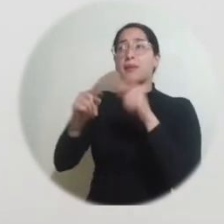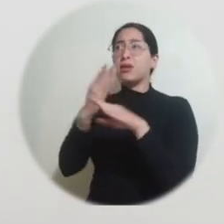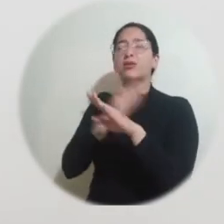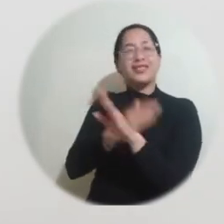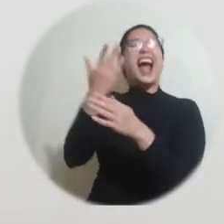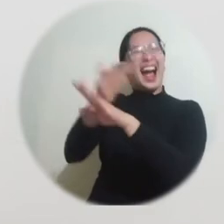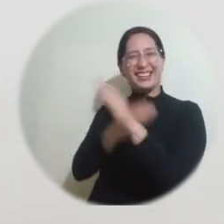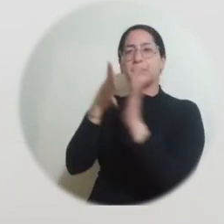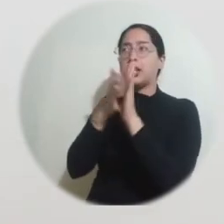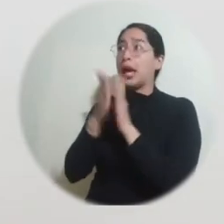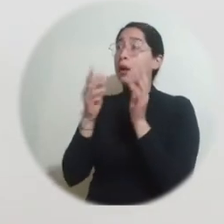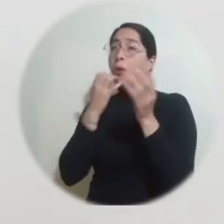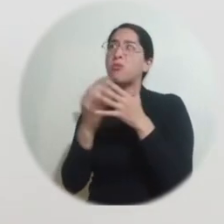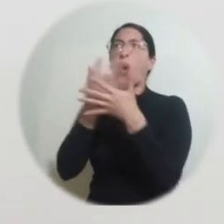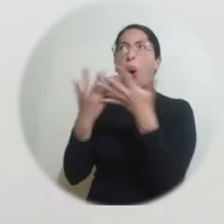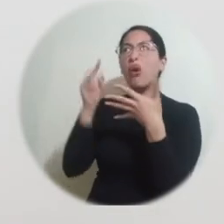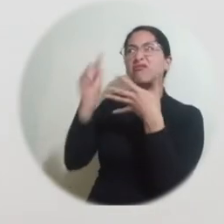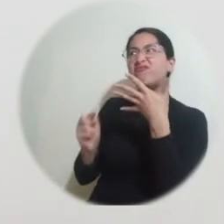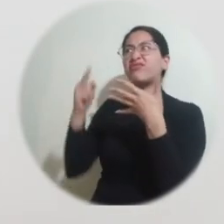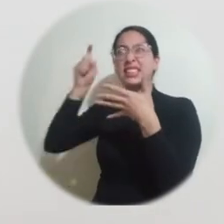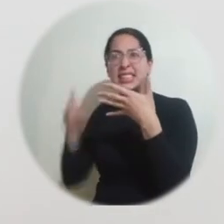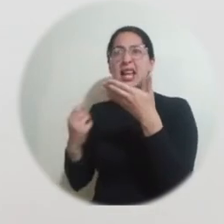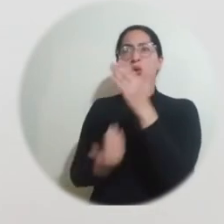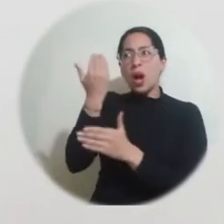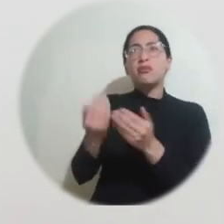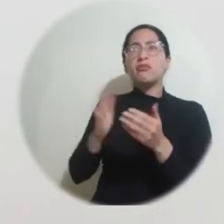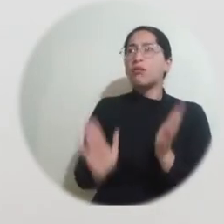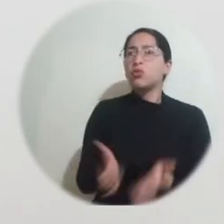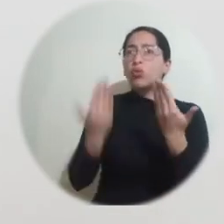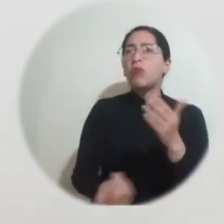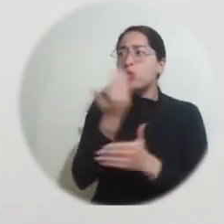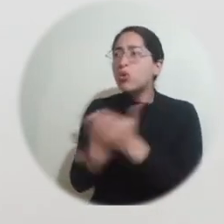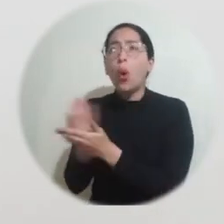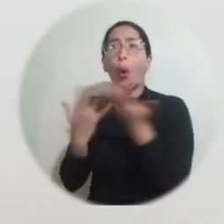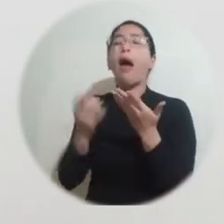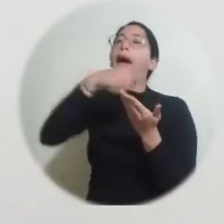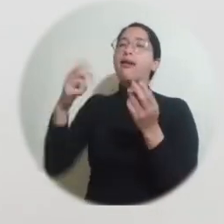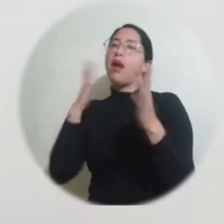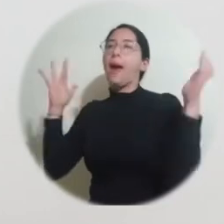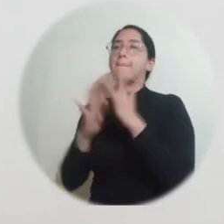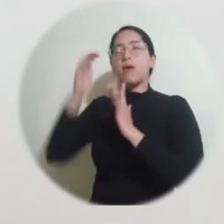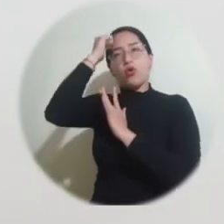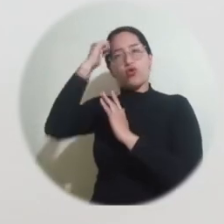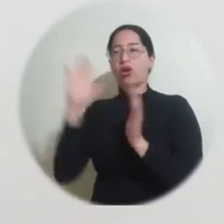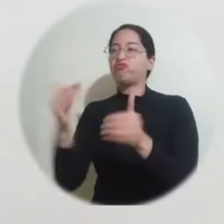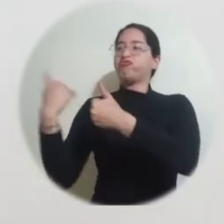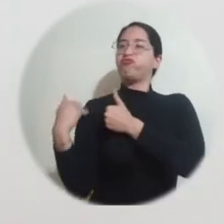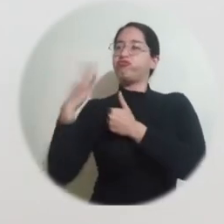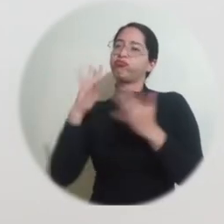repito, en esto con el ánimo de ir dando respuesta a las diferentes apreciaciones en cuanto a los programas. Y en la actividad